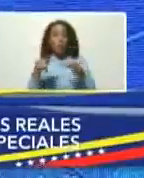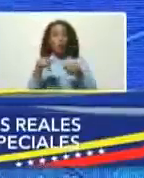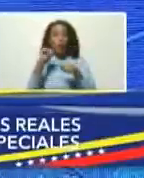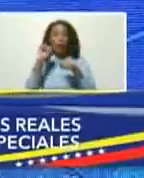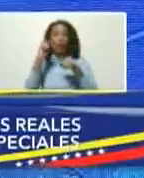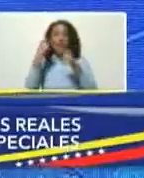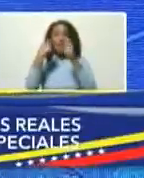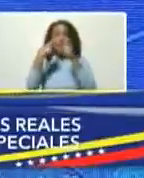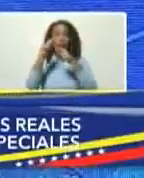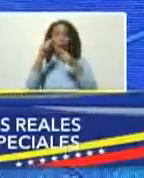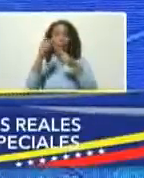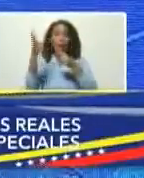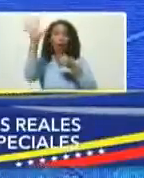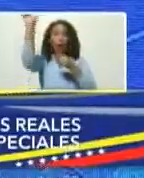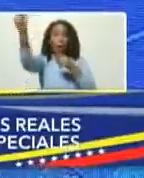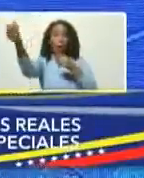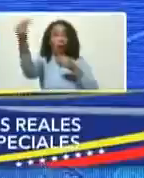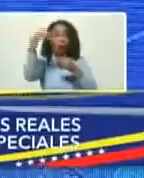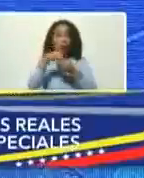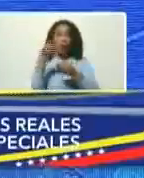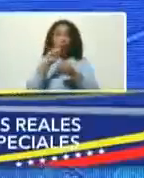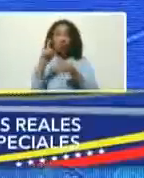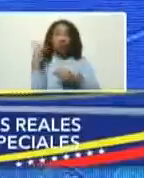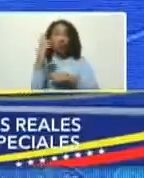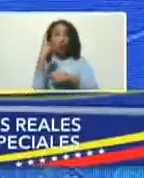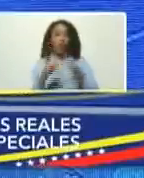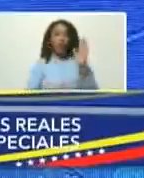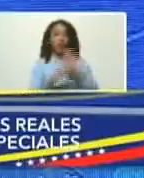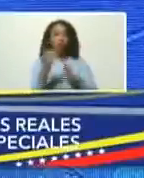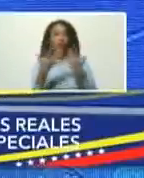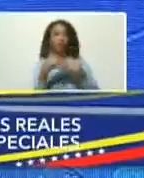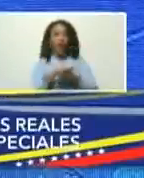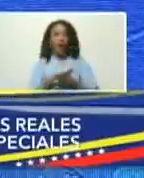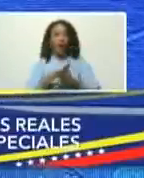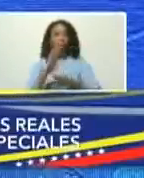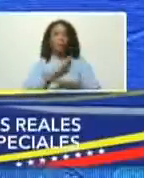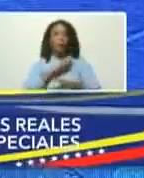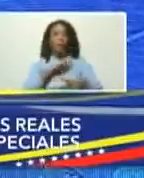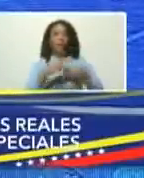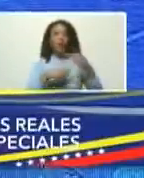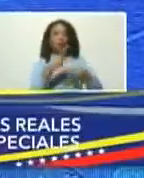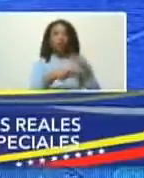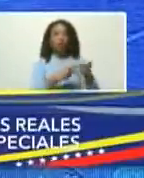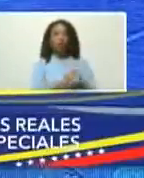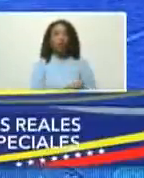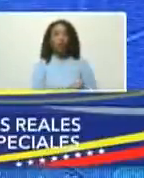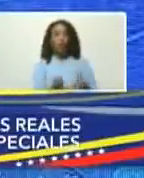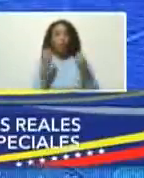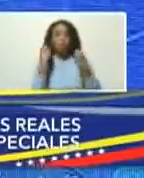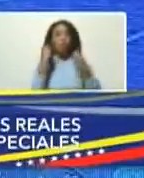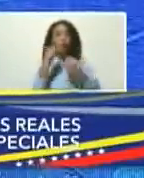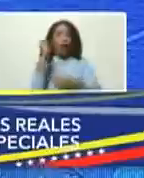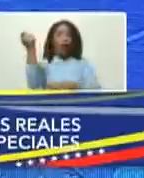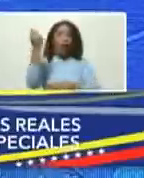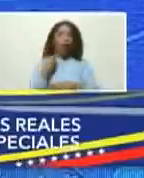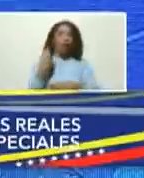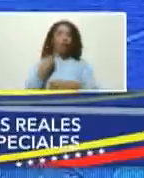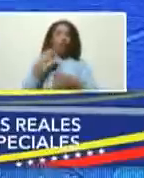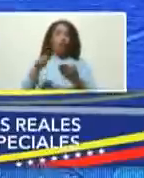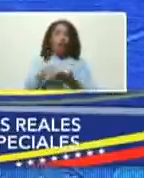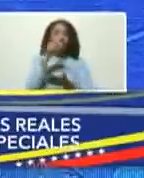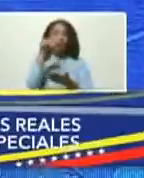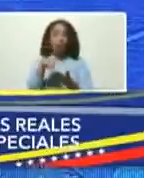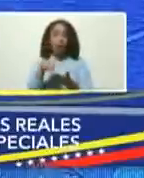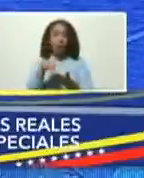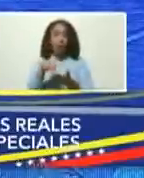son zonas para el desarrollo integral productivo para la inversión nacional